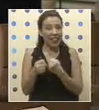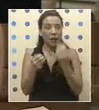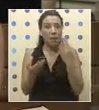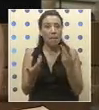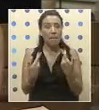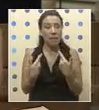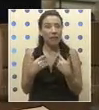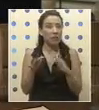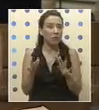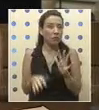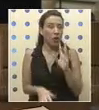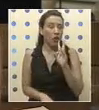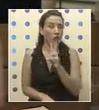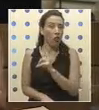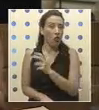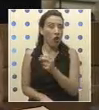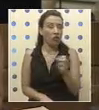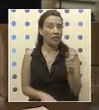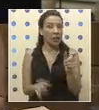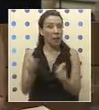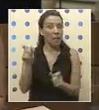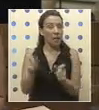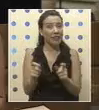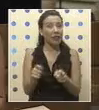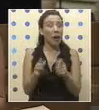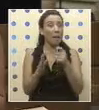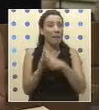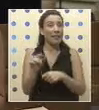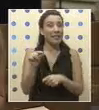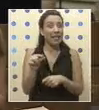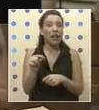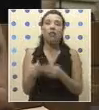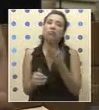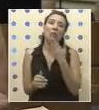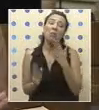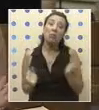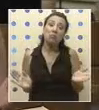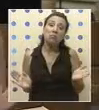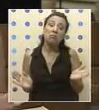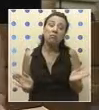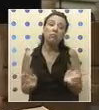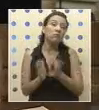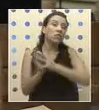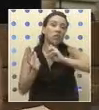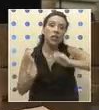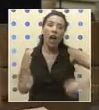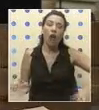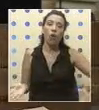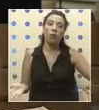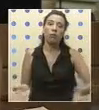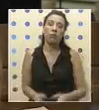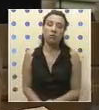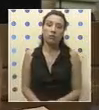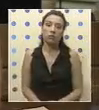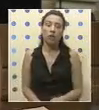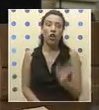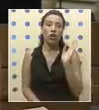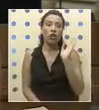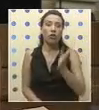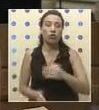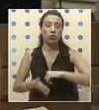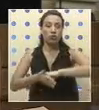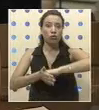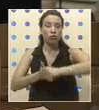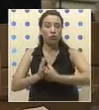beneficiaban alrededor de 200 personas durante el mes de enero. También se han eliminado. Se han suspendido